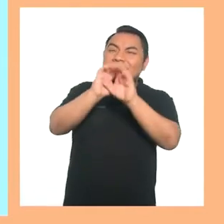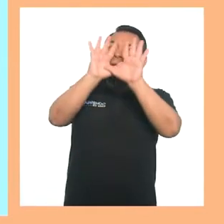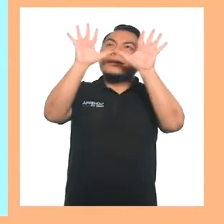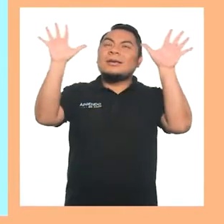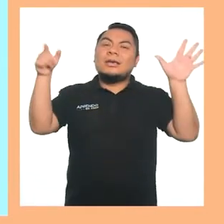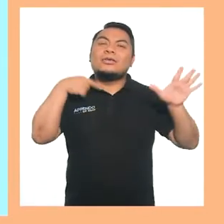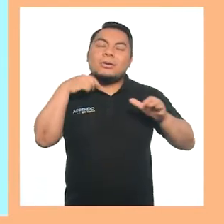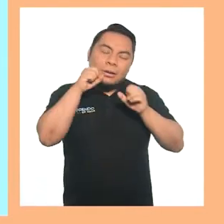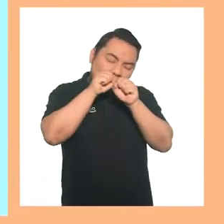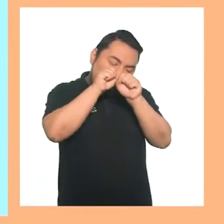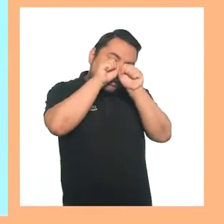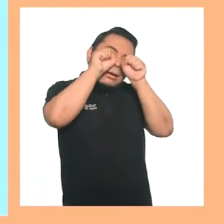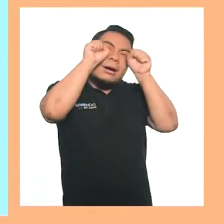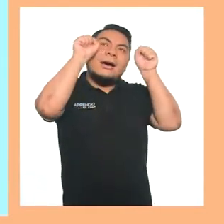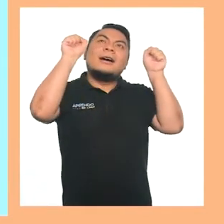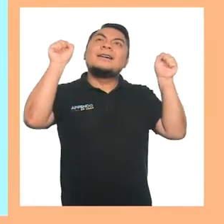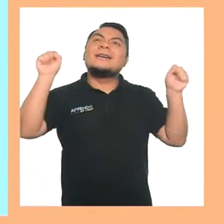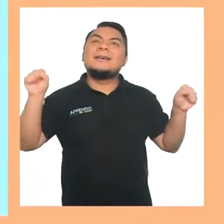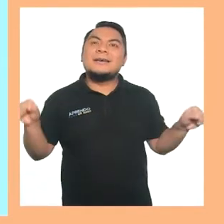despierto.